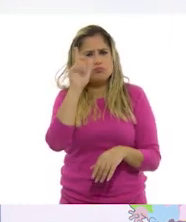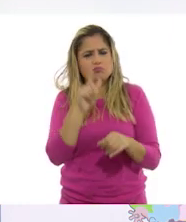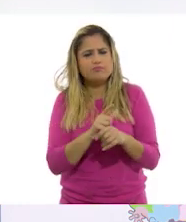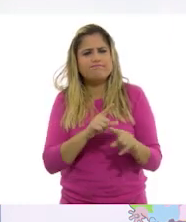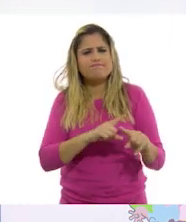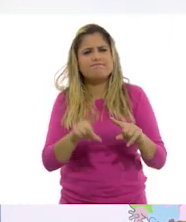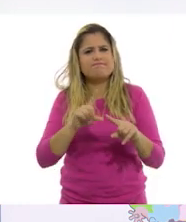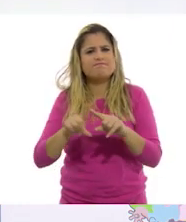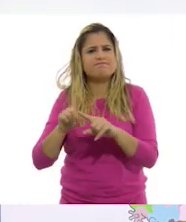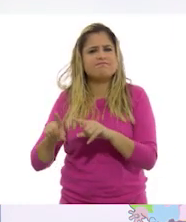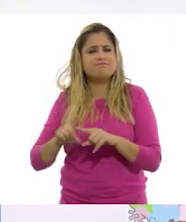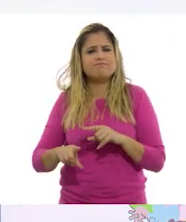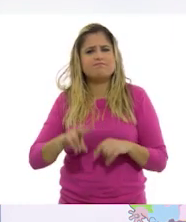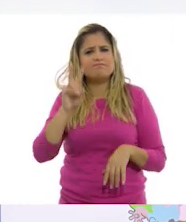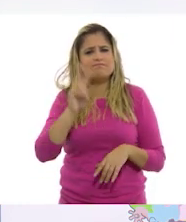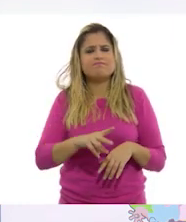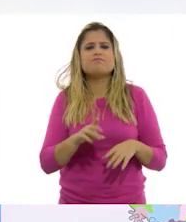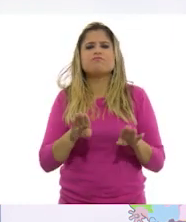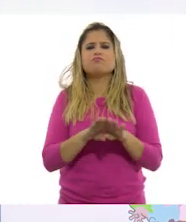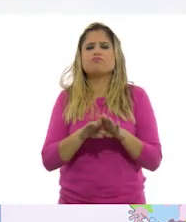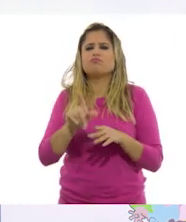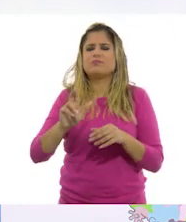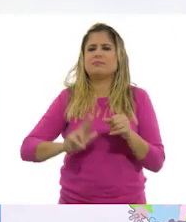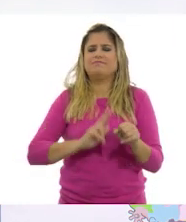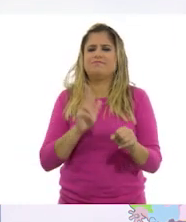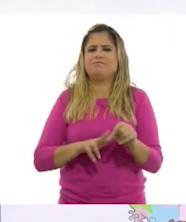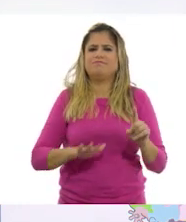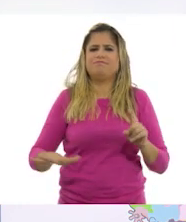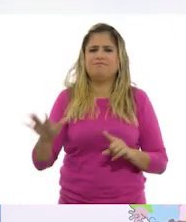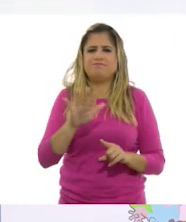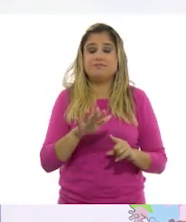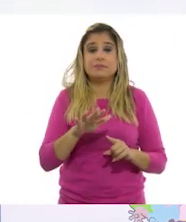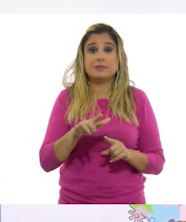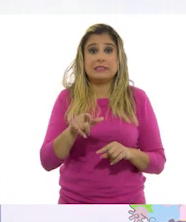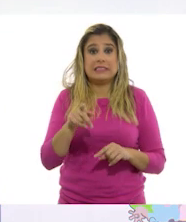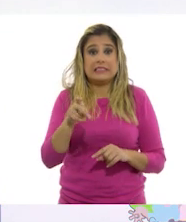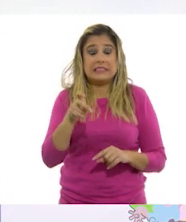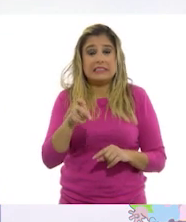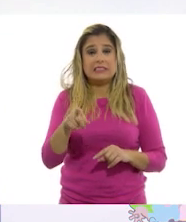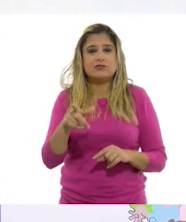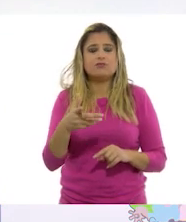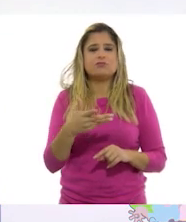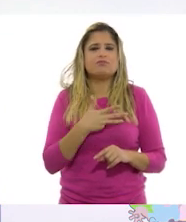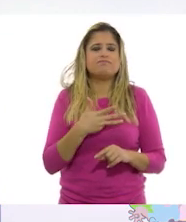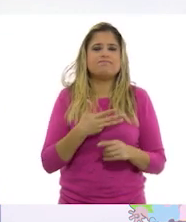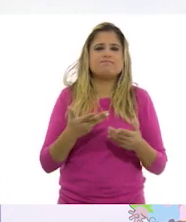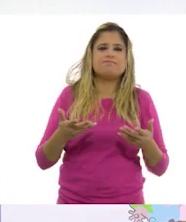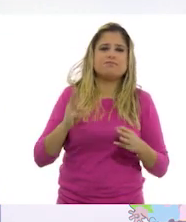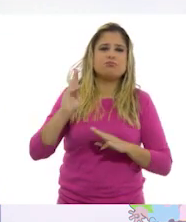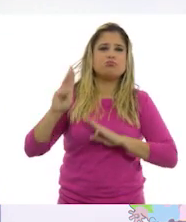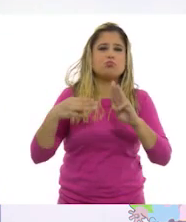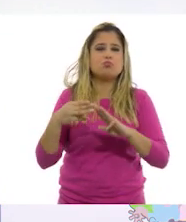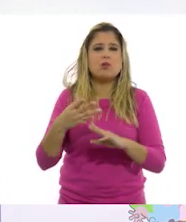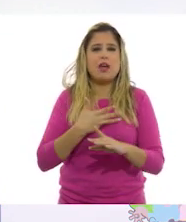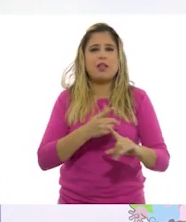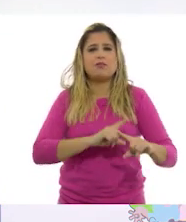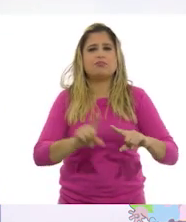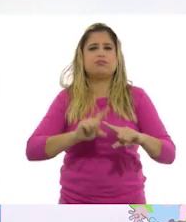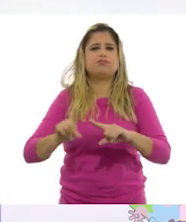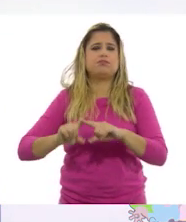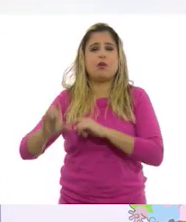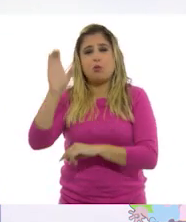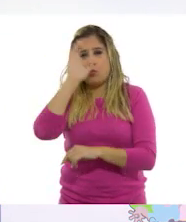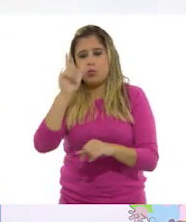diferente en relación con las regiones naturales. De allí que tengamos en el mundo gran diversidad